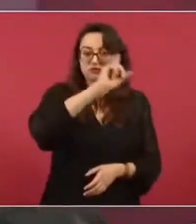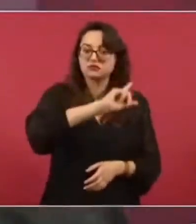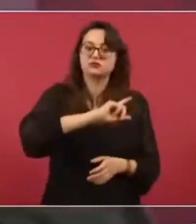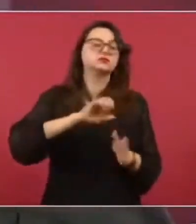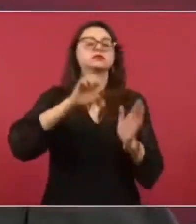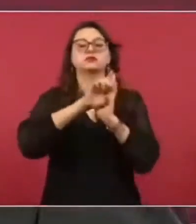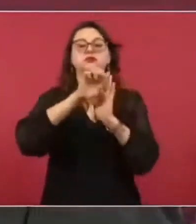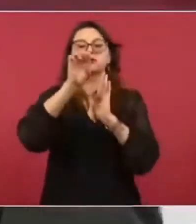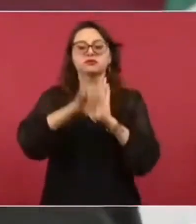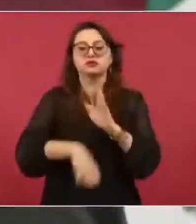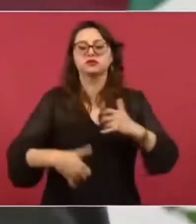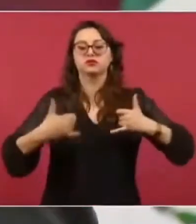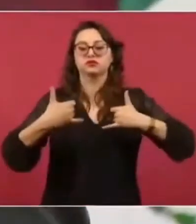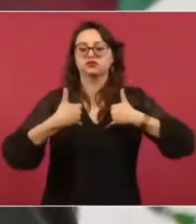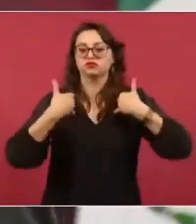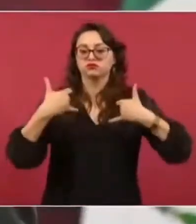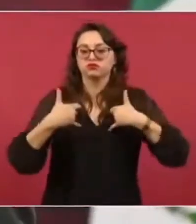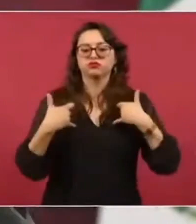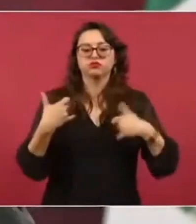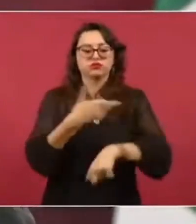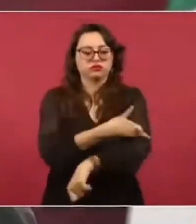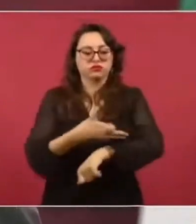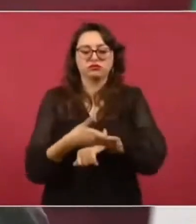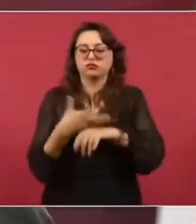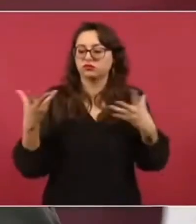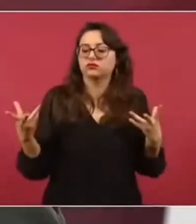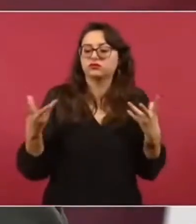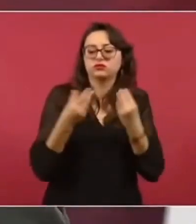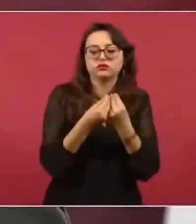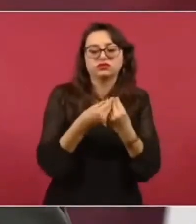mantengan más a los jóvenes en los hogares.